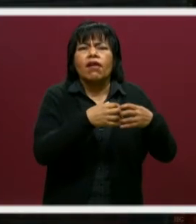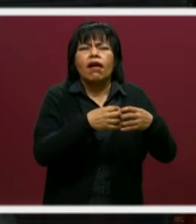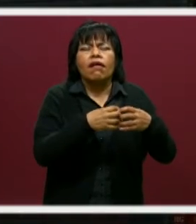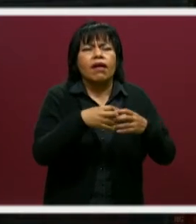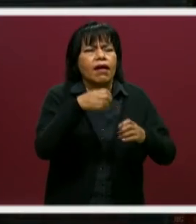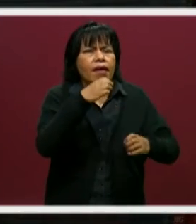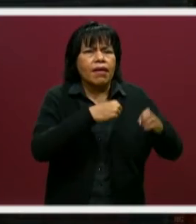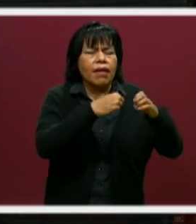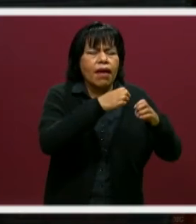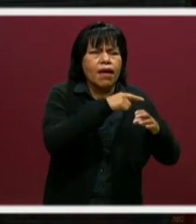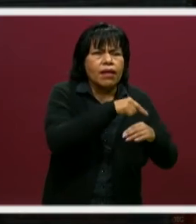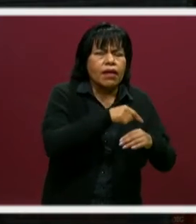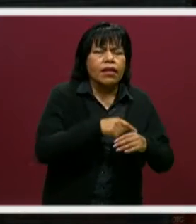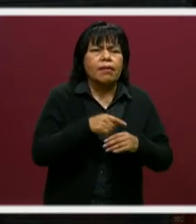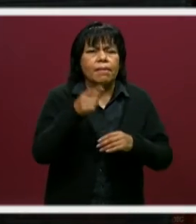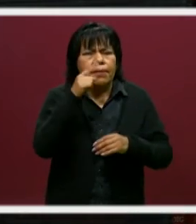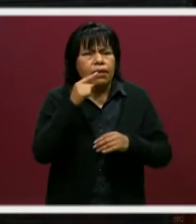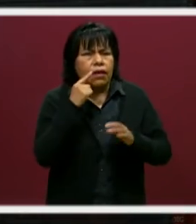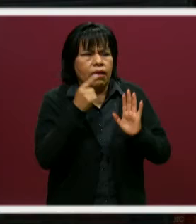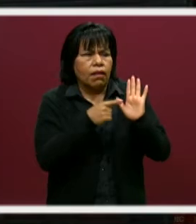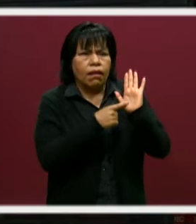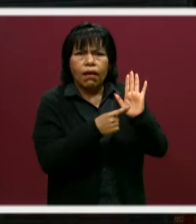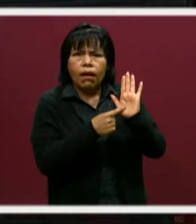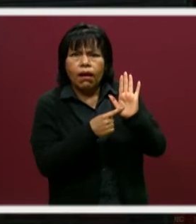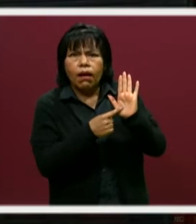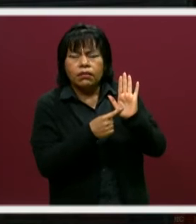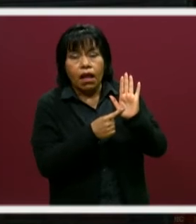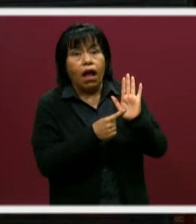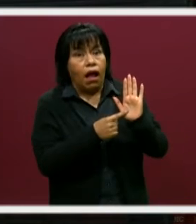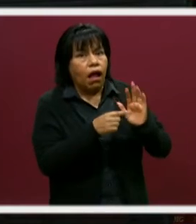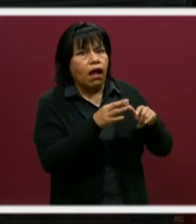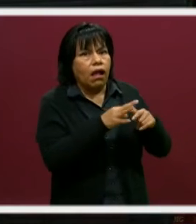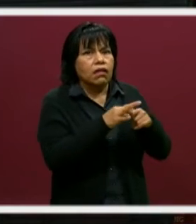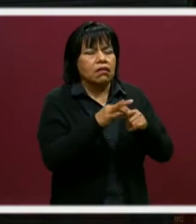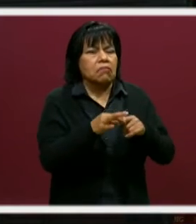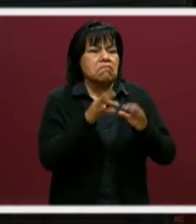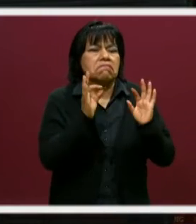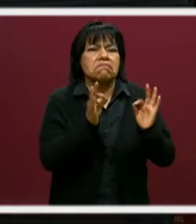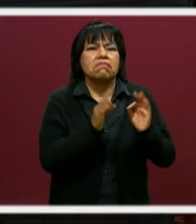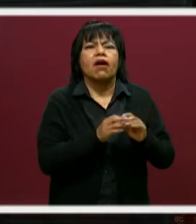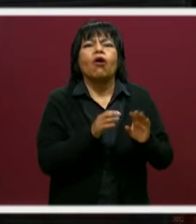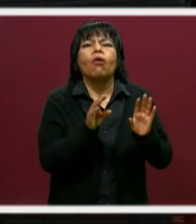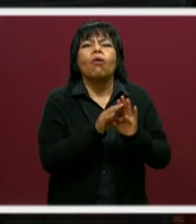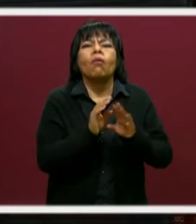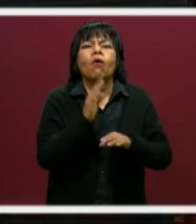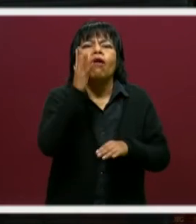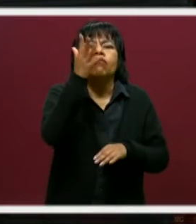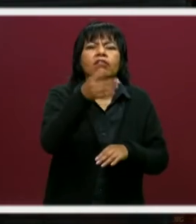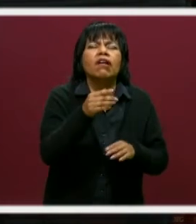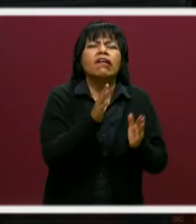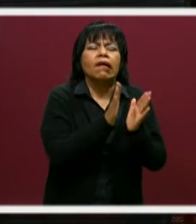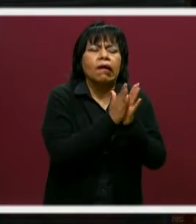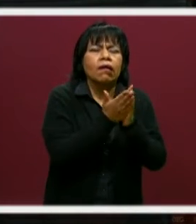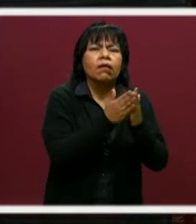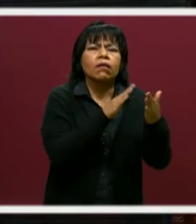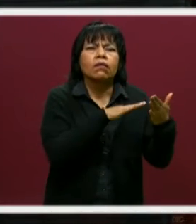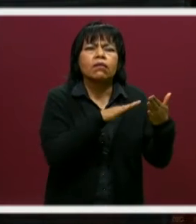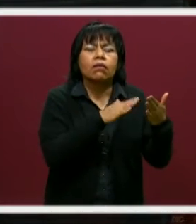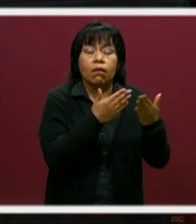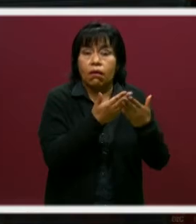una guía para nuestros alumnos. Ya lo creo. Es una buena guía. Les van a mostrar el camino. Les van a decir qué libros hay que leer en este mundo